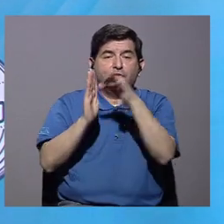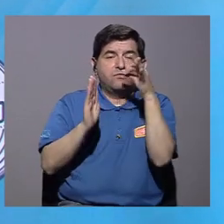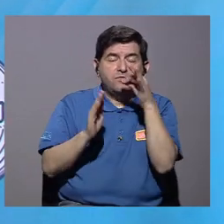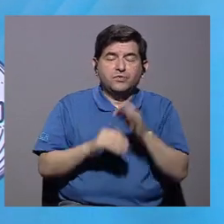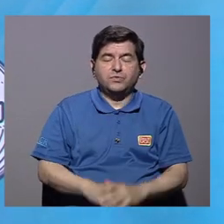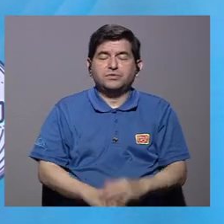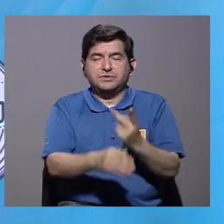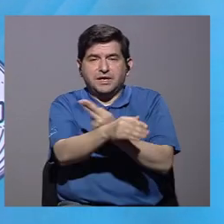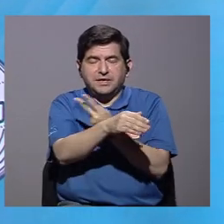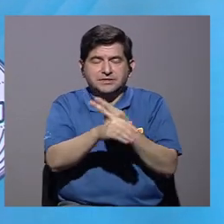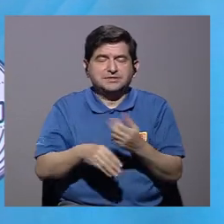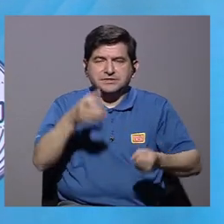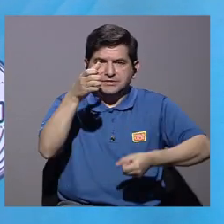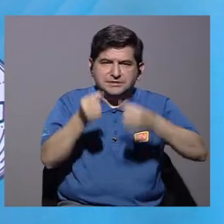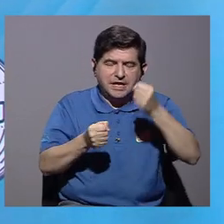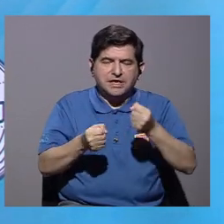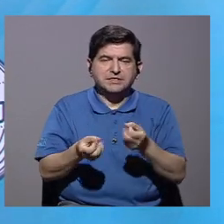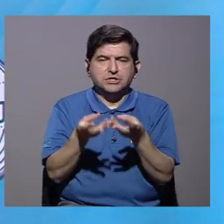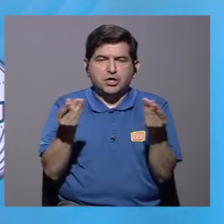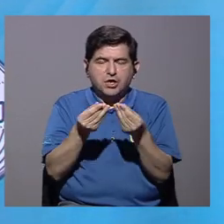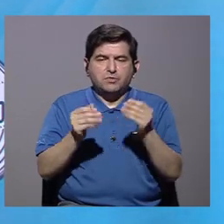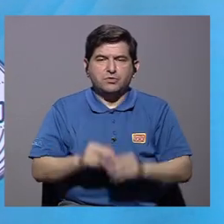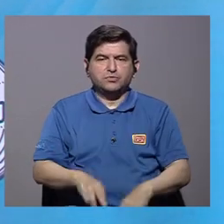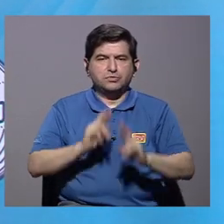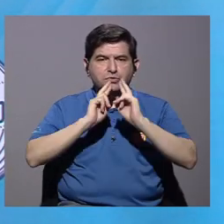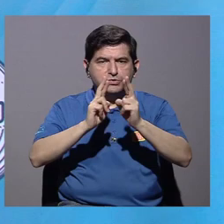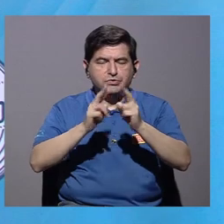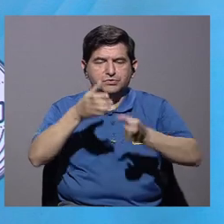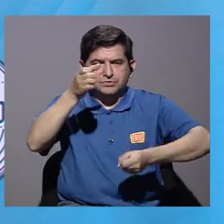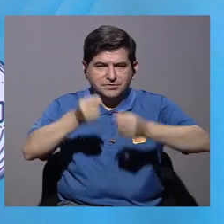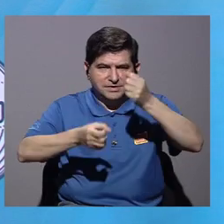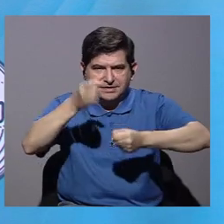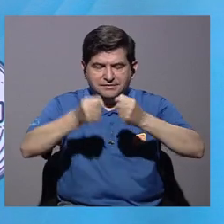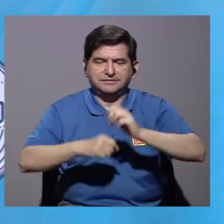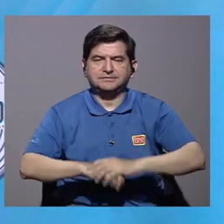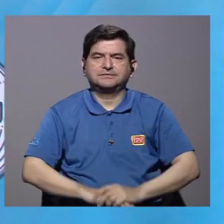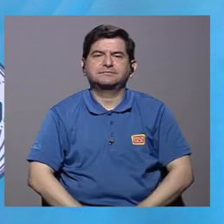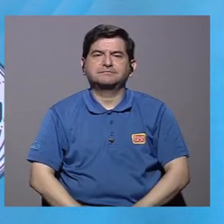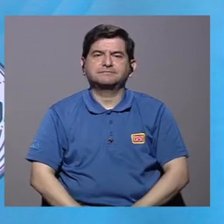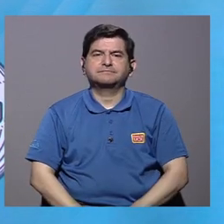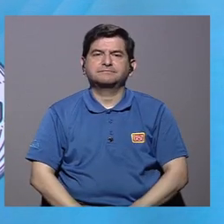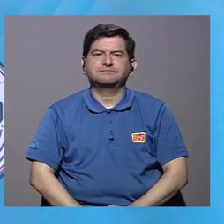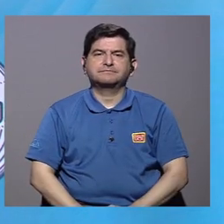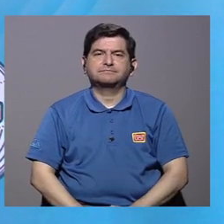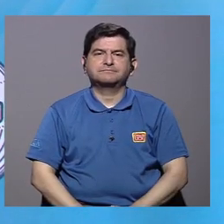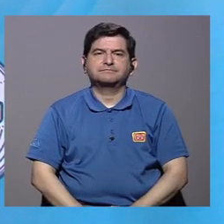serían las frutas, verduras, leche y derivados de leche, donde